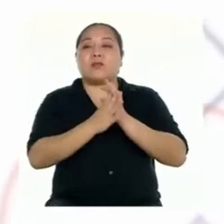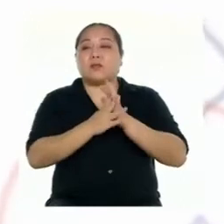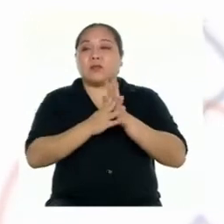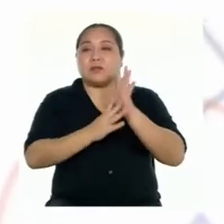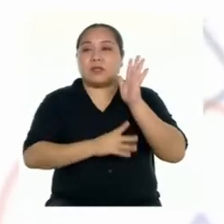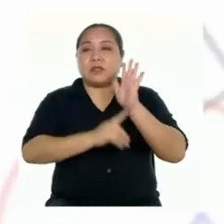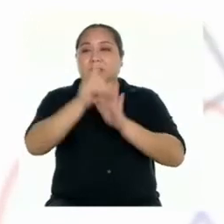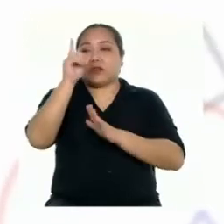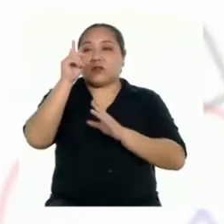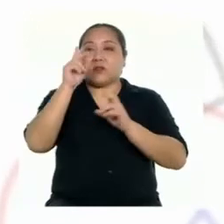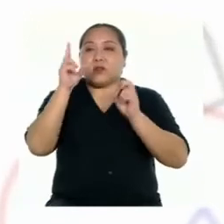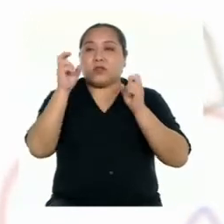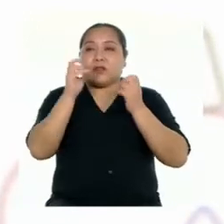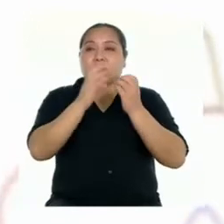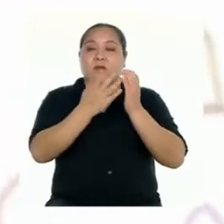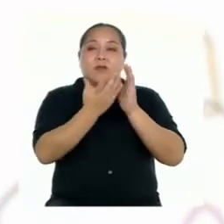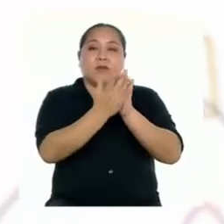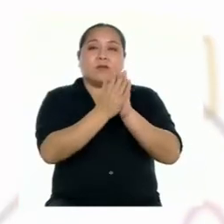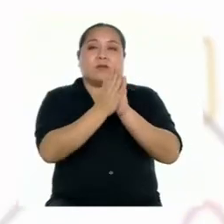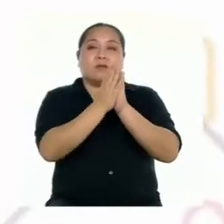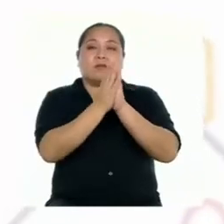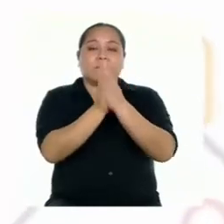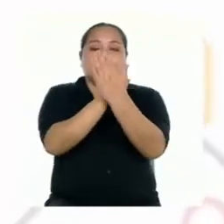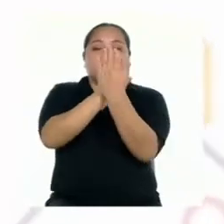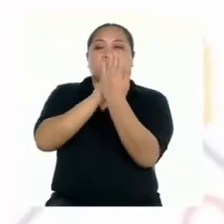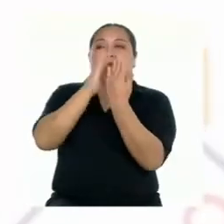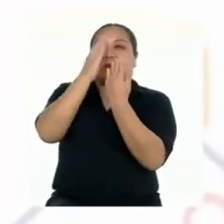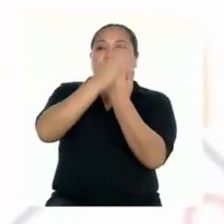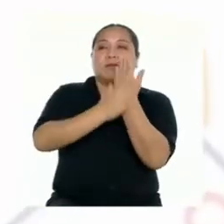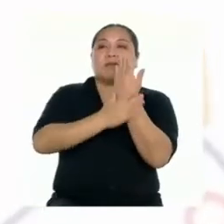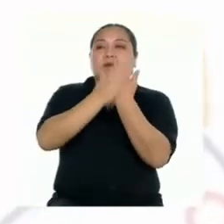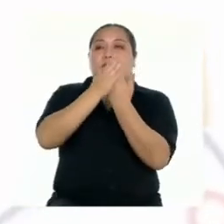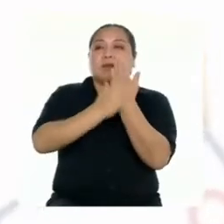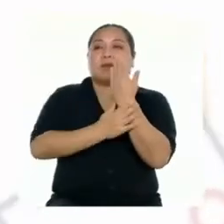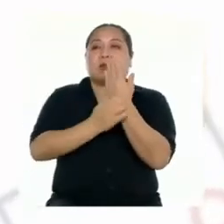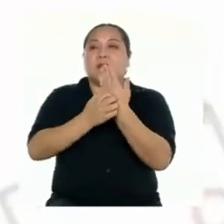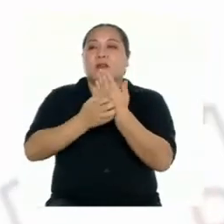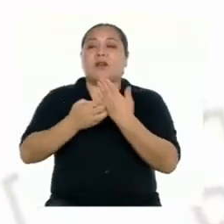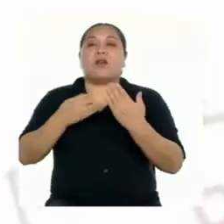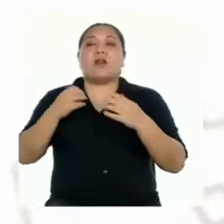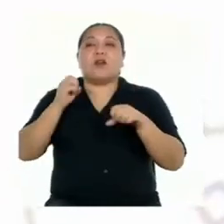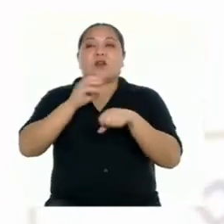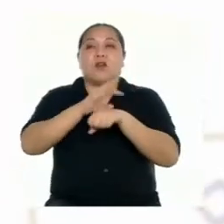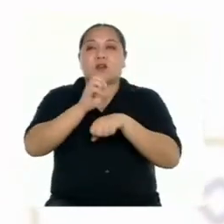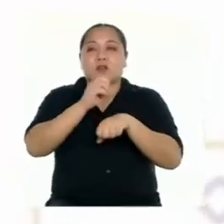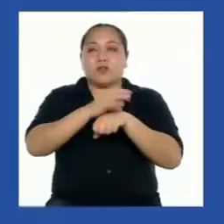contraportada las conclusiones y recomendaciones.